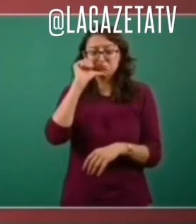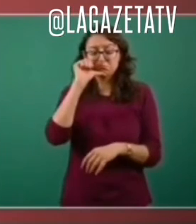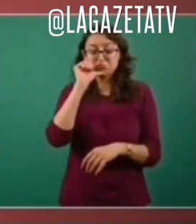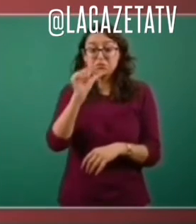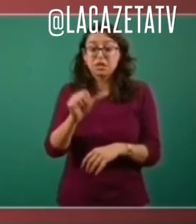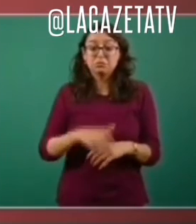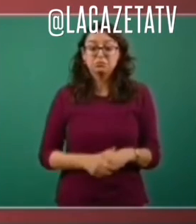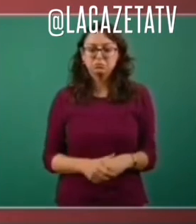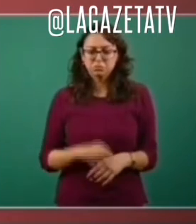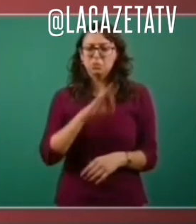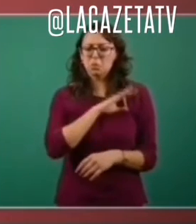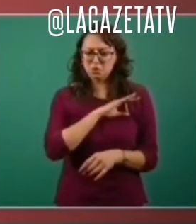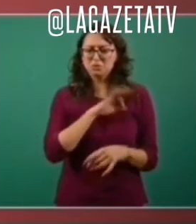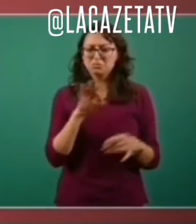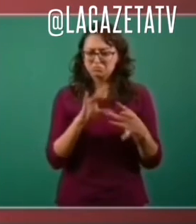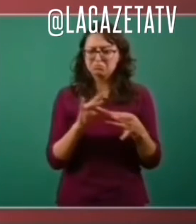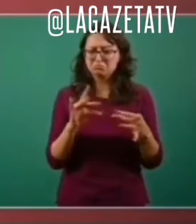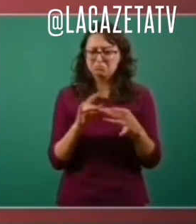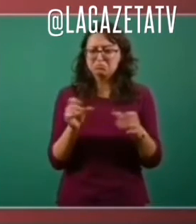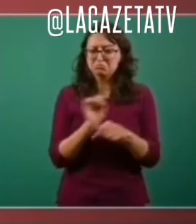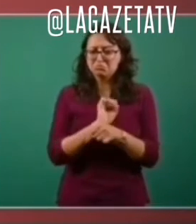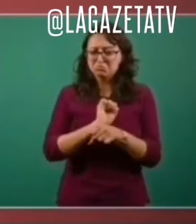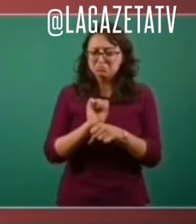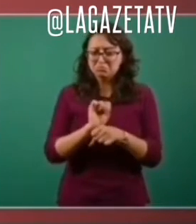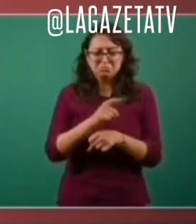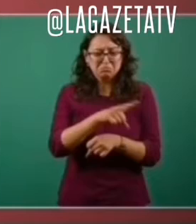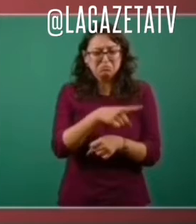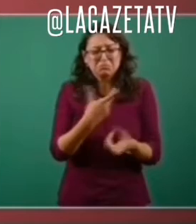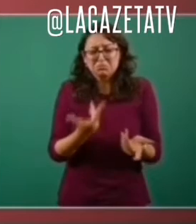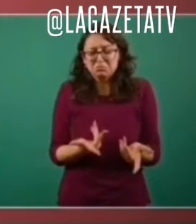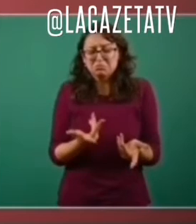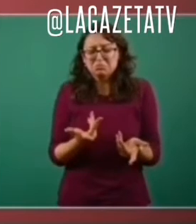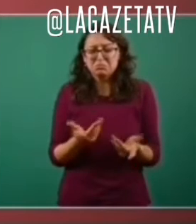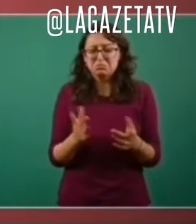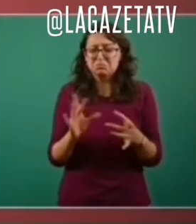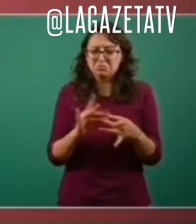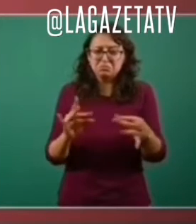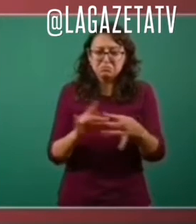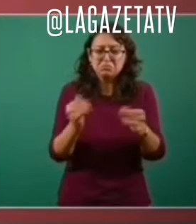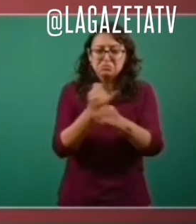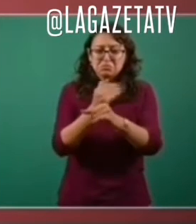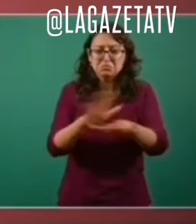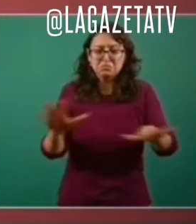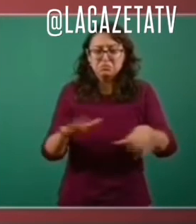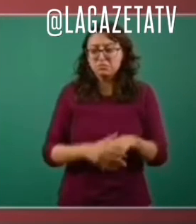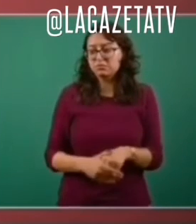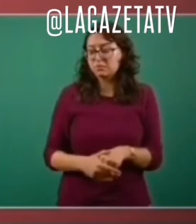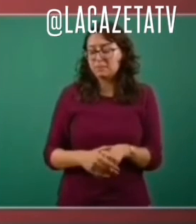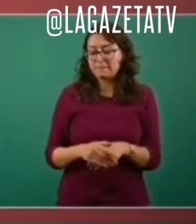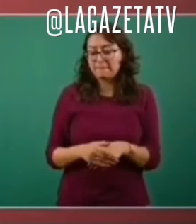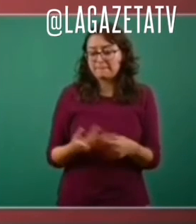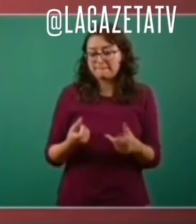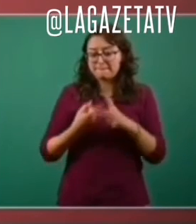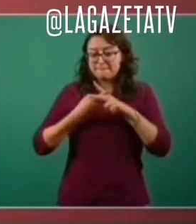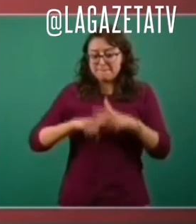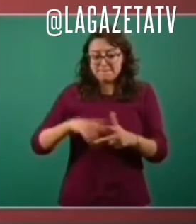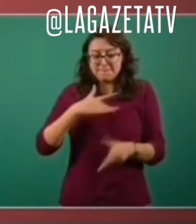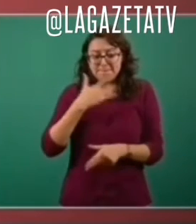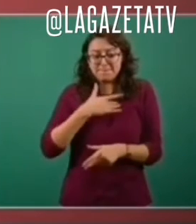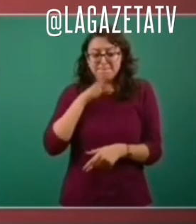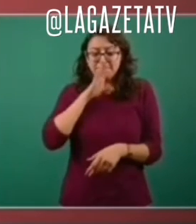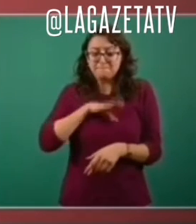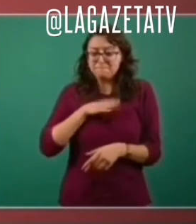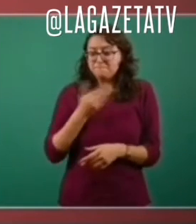técnico, médico, de su cinto. El presidente está evolucionando bien, lleva apenas dos días desde que empezó con los